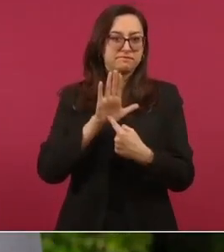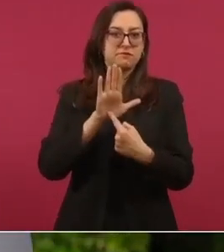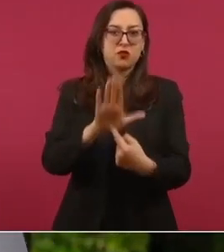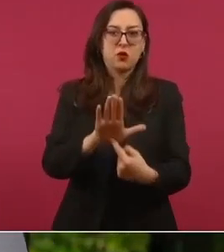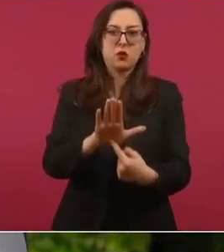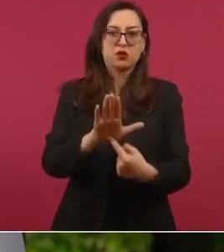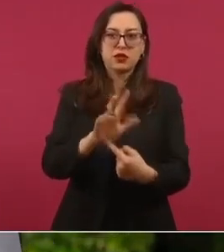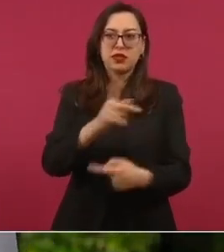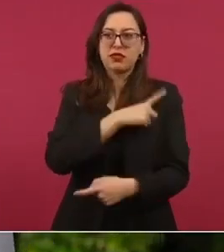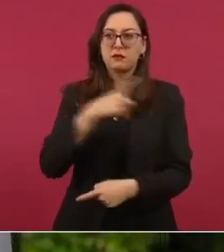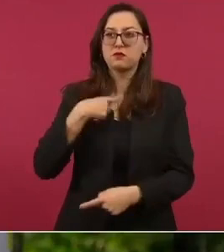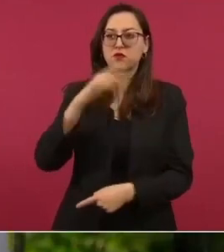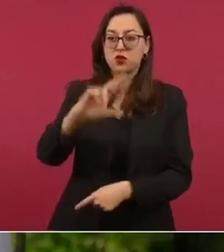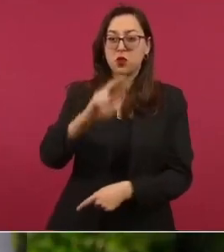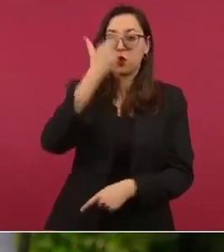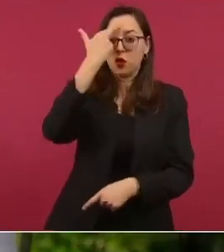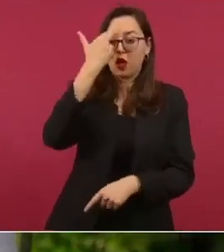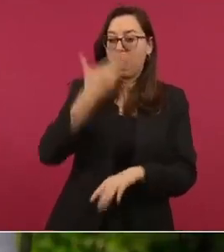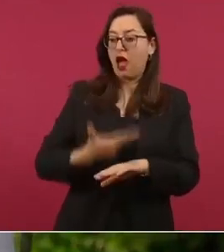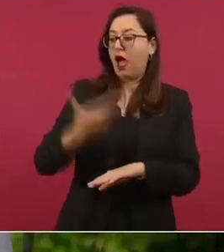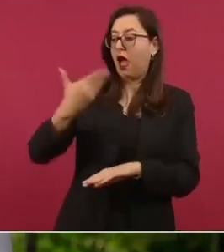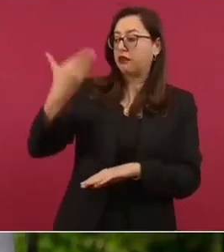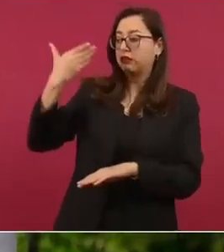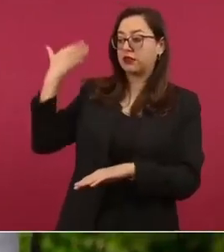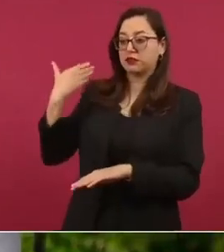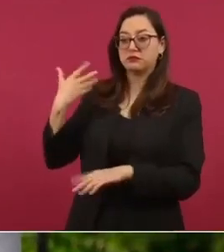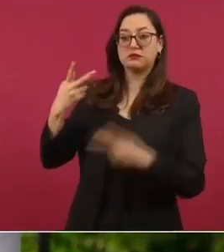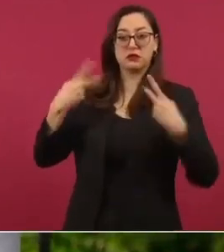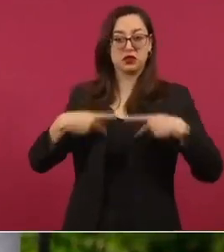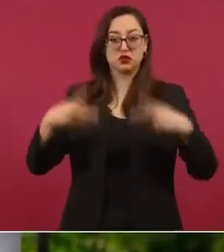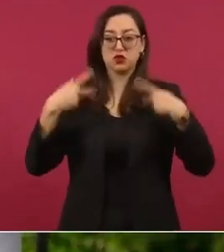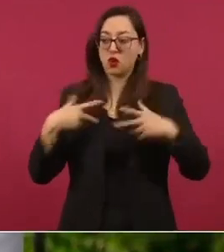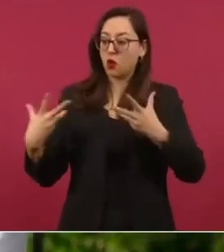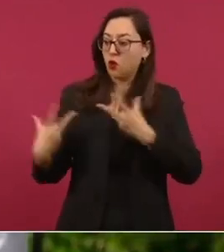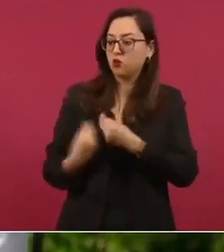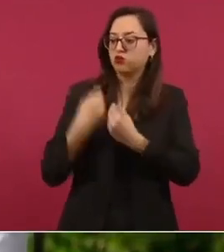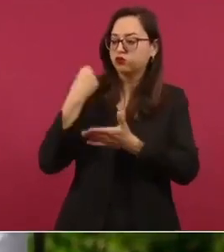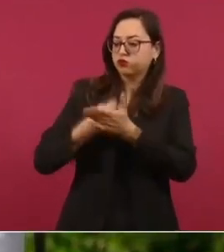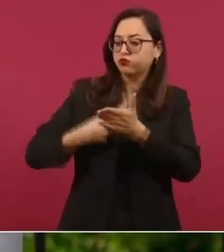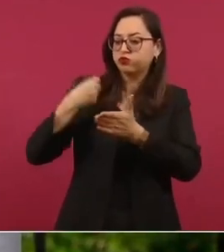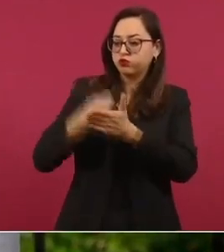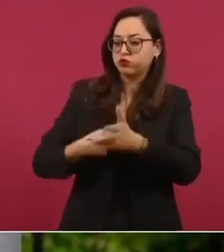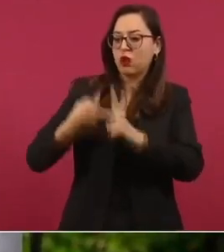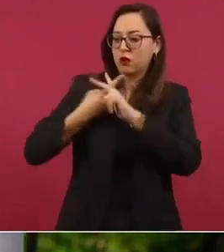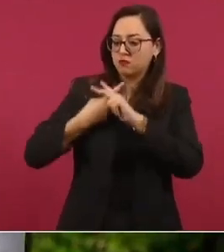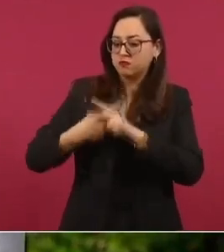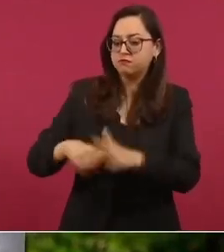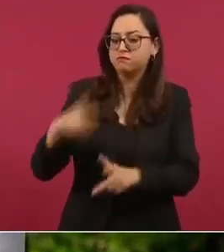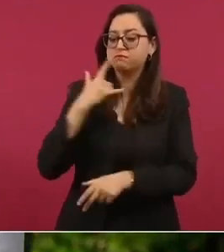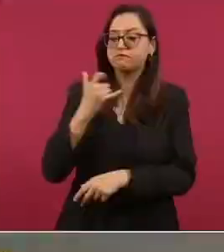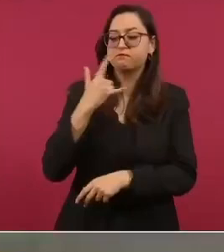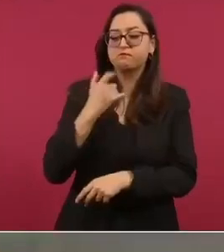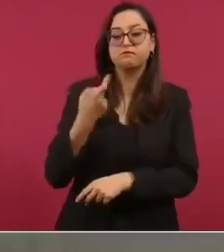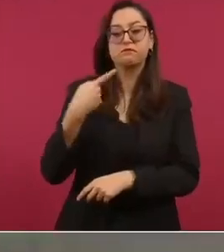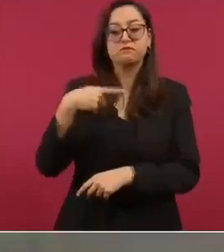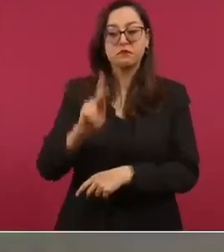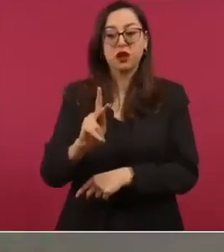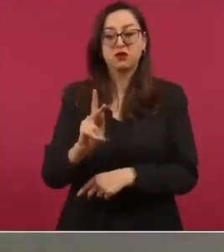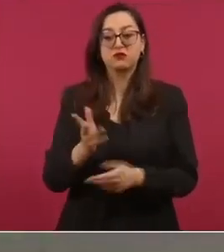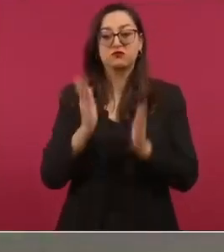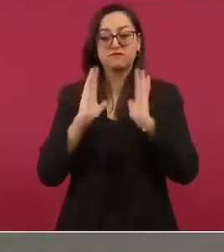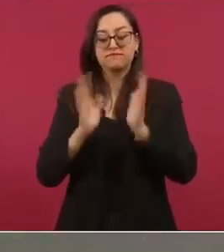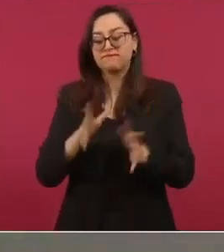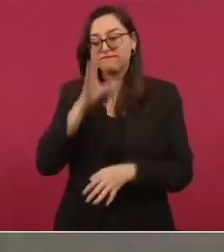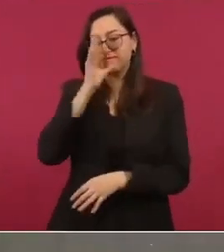y se nos adelantaron y van a seguir estando